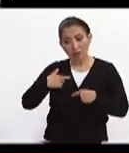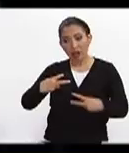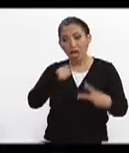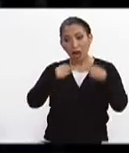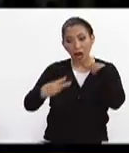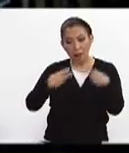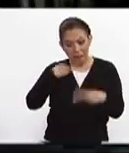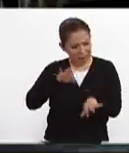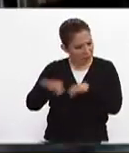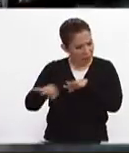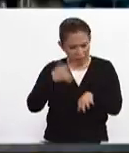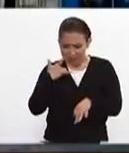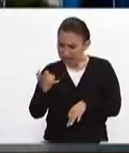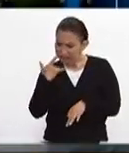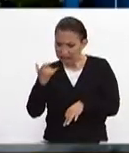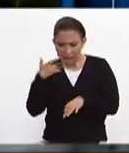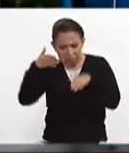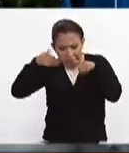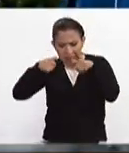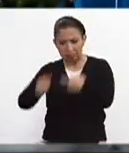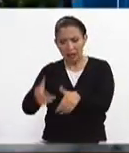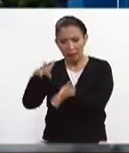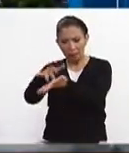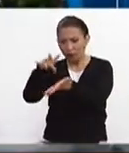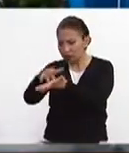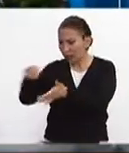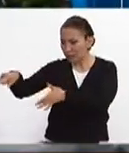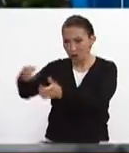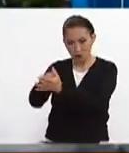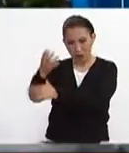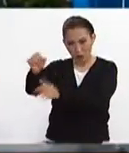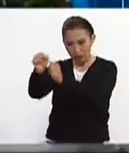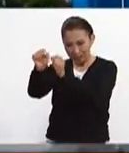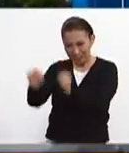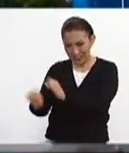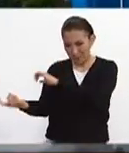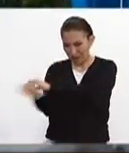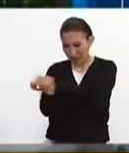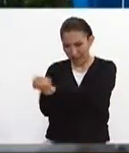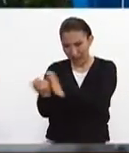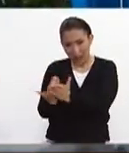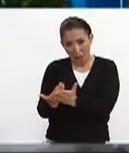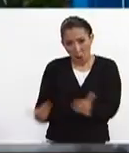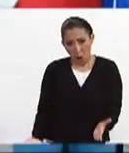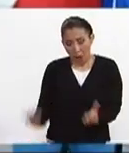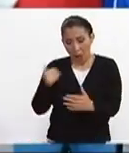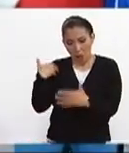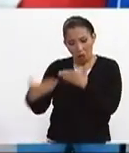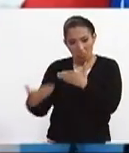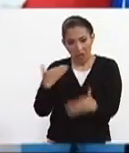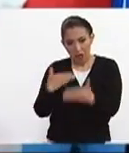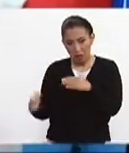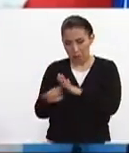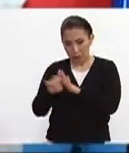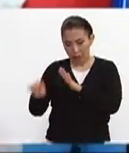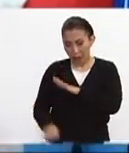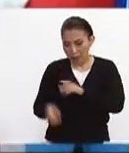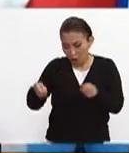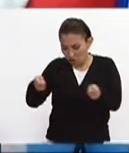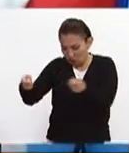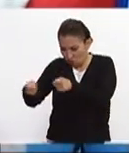atrapadas estamos trabajando intensamente en eso apoyándonos en estos nuevos sistemas que ahora estamos usando como es el